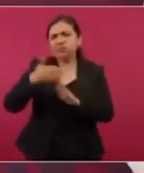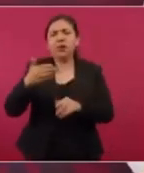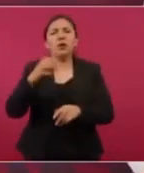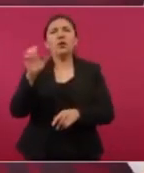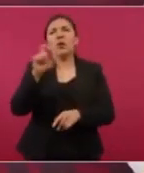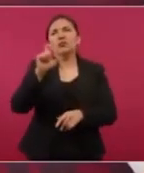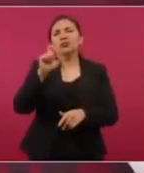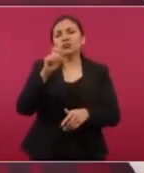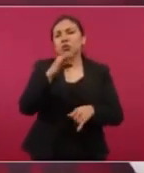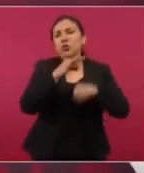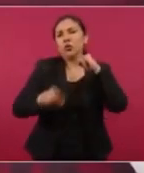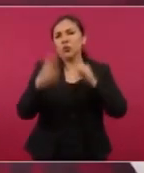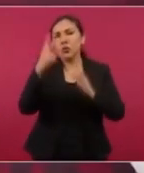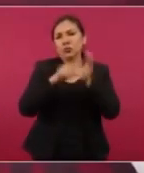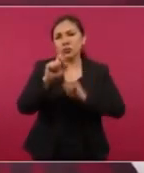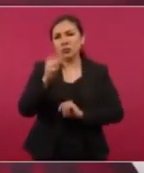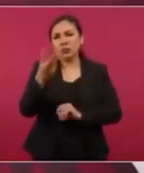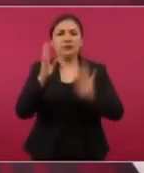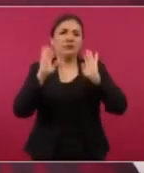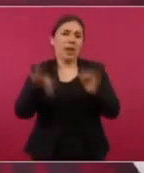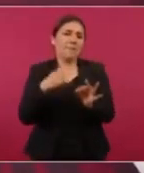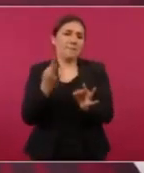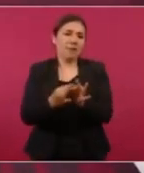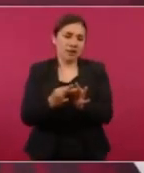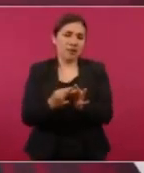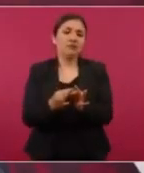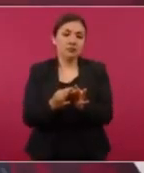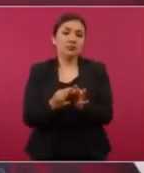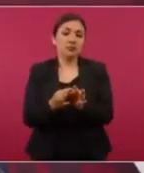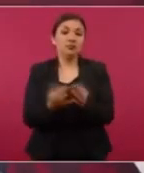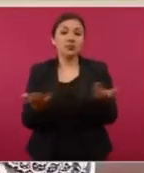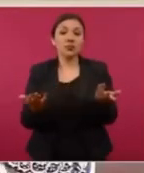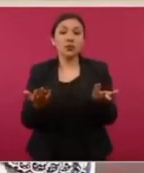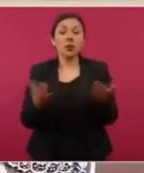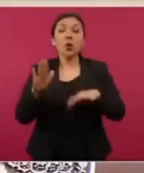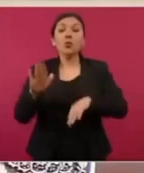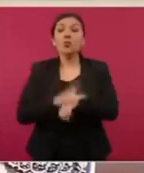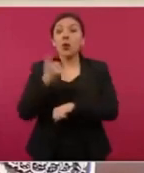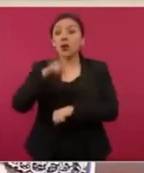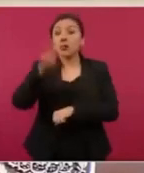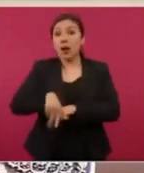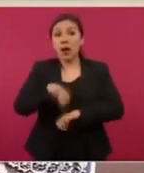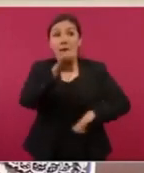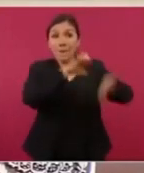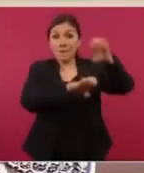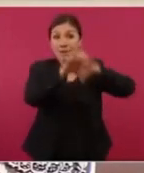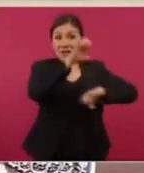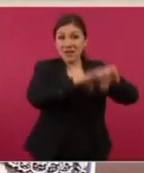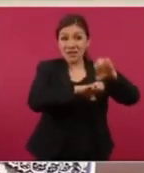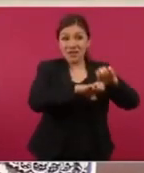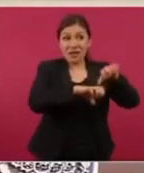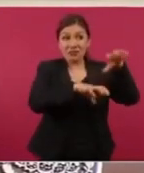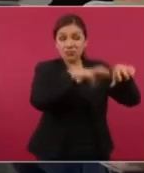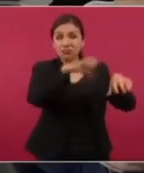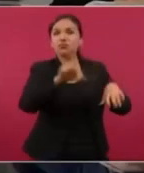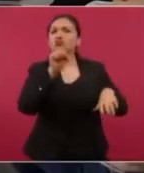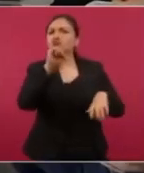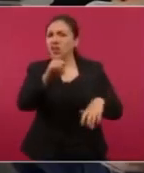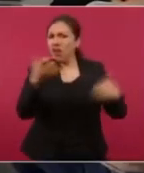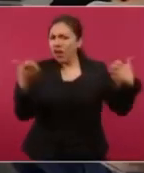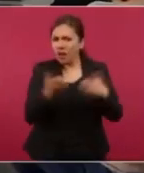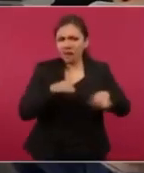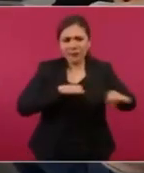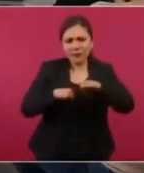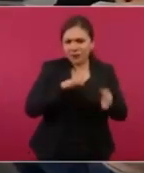año, porque las empresas están respondiendo